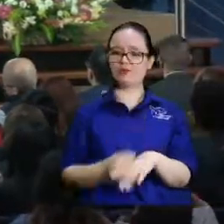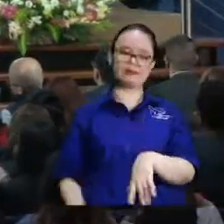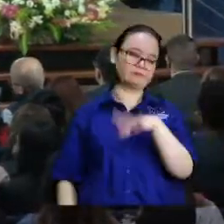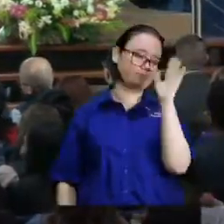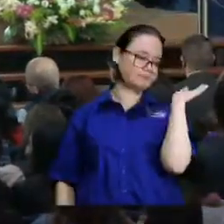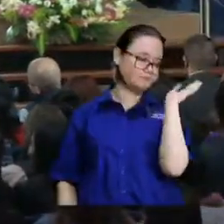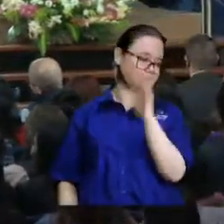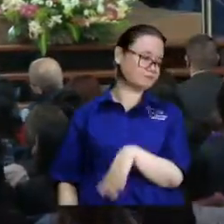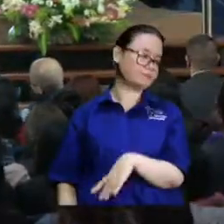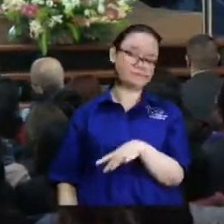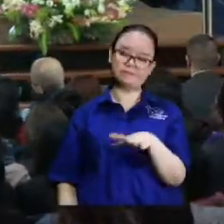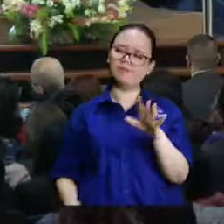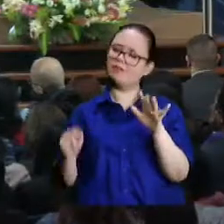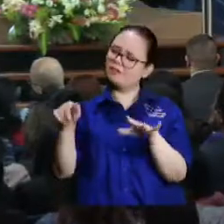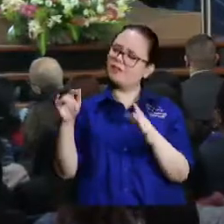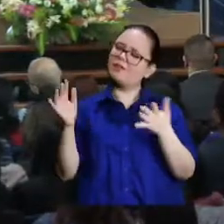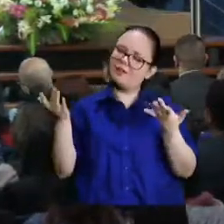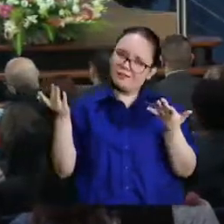hombre!